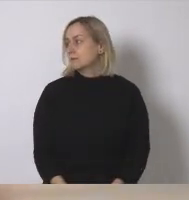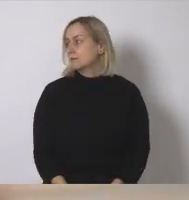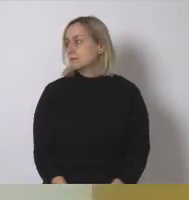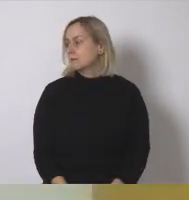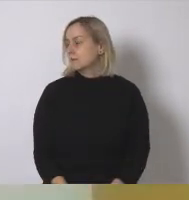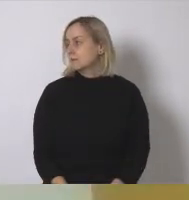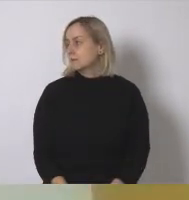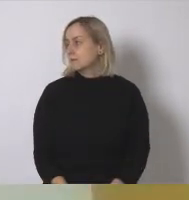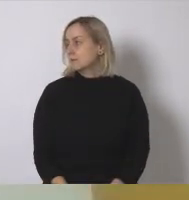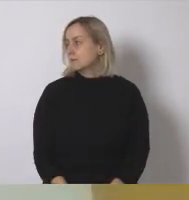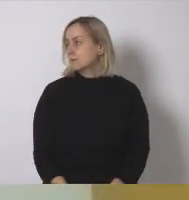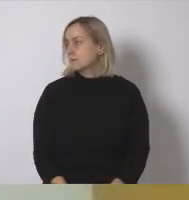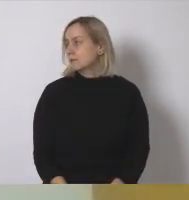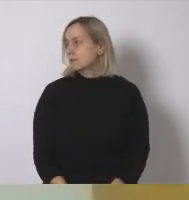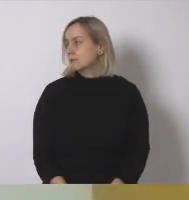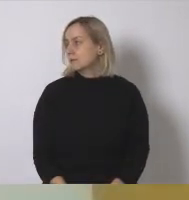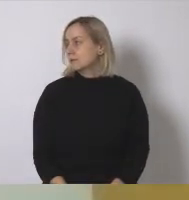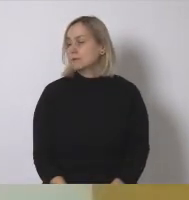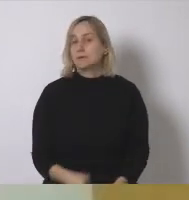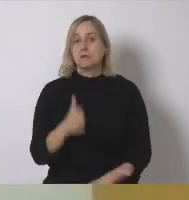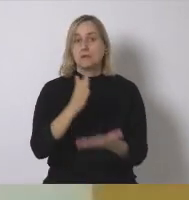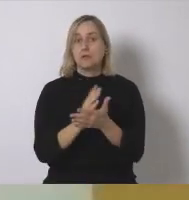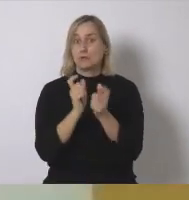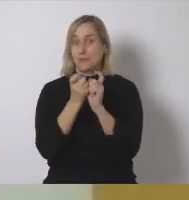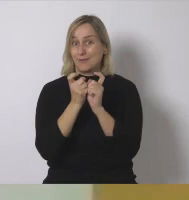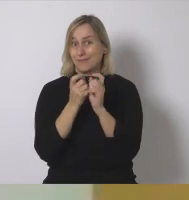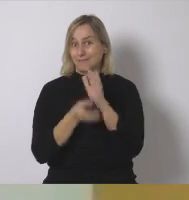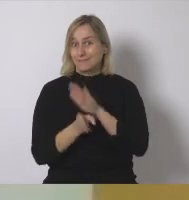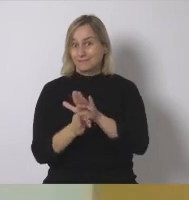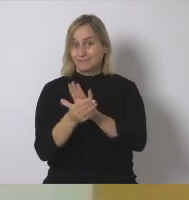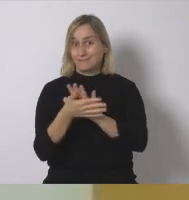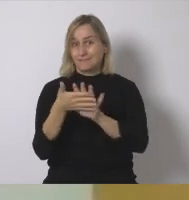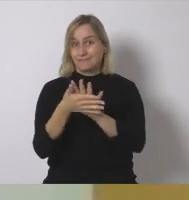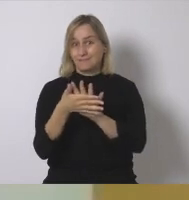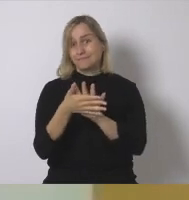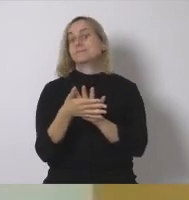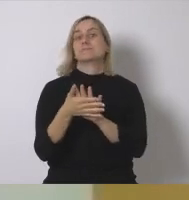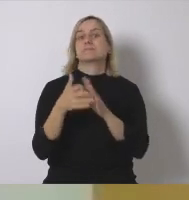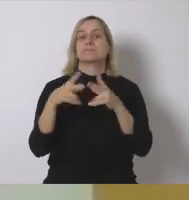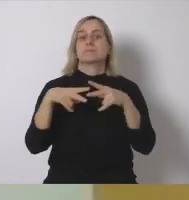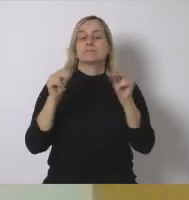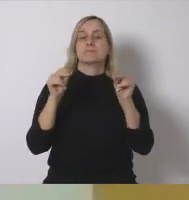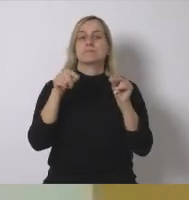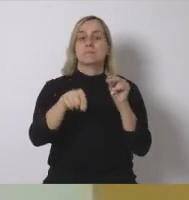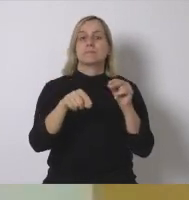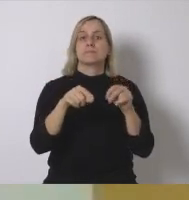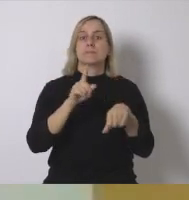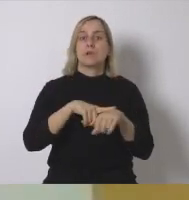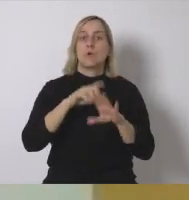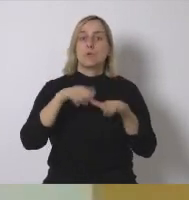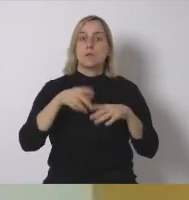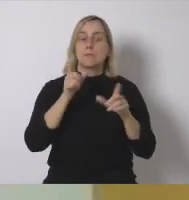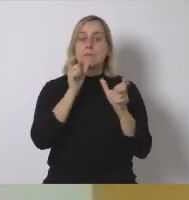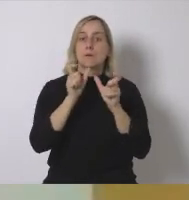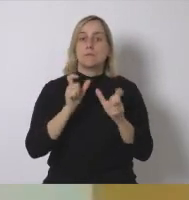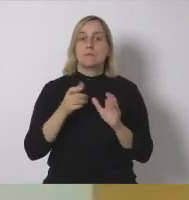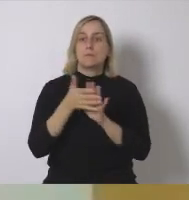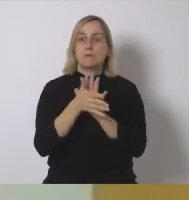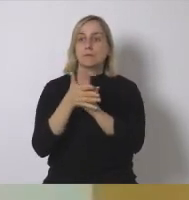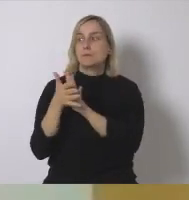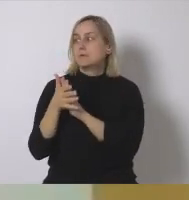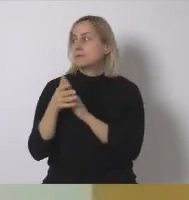disculpeu faig un petit comentario abans de continuar ahora tancaremos después de las últimas un pequeño